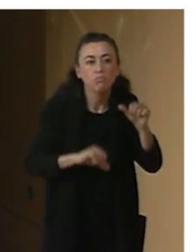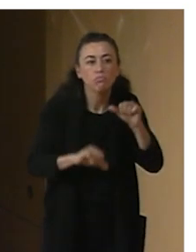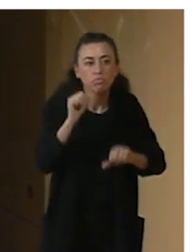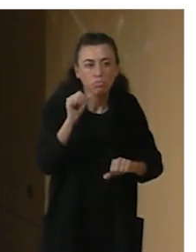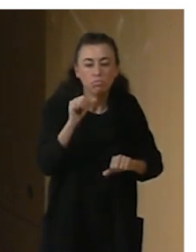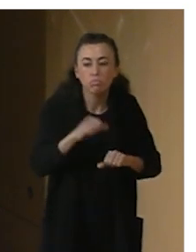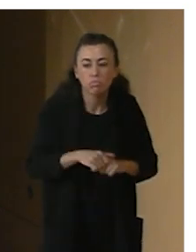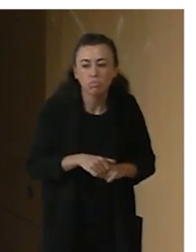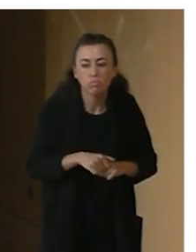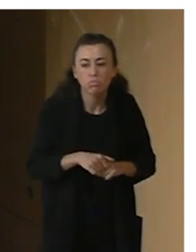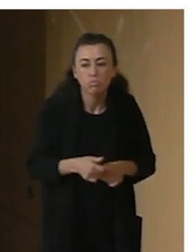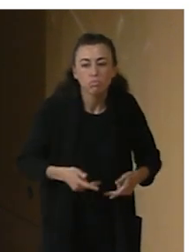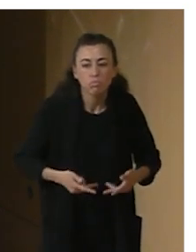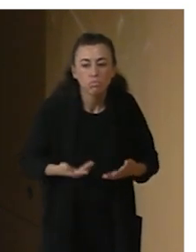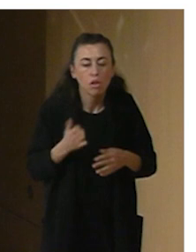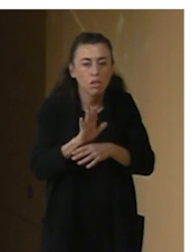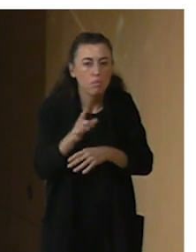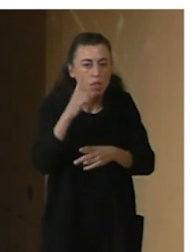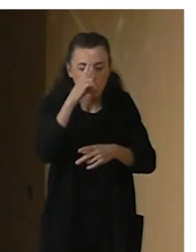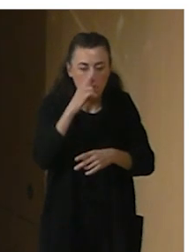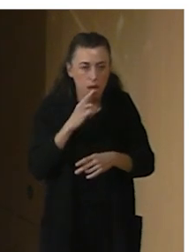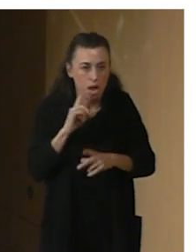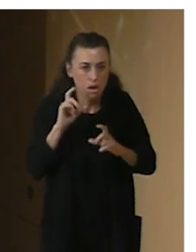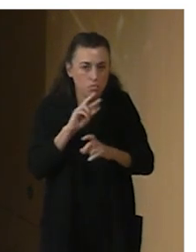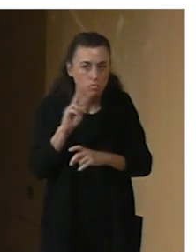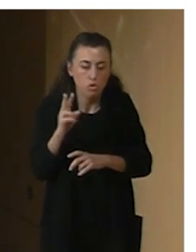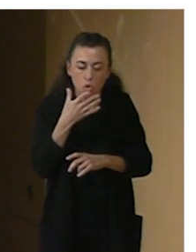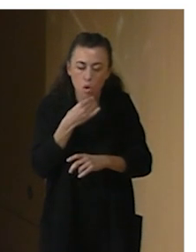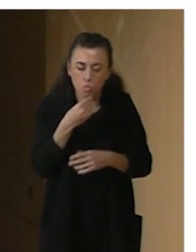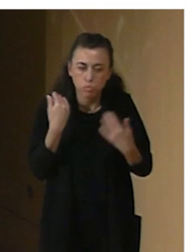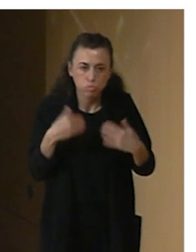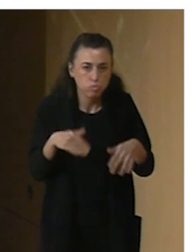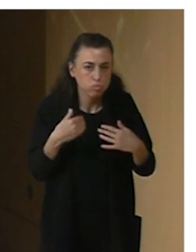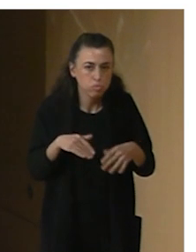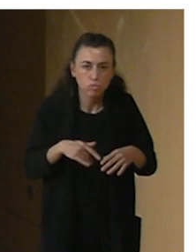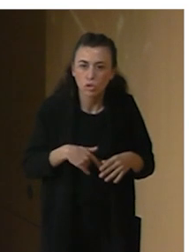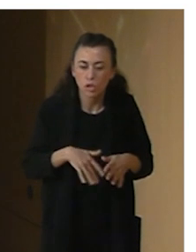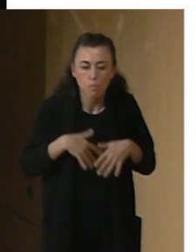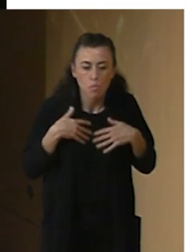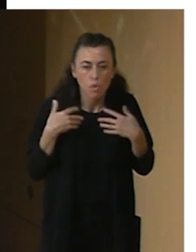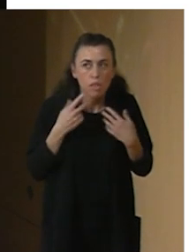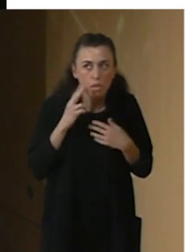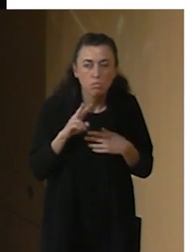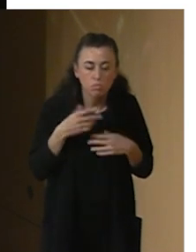Aquí os dejo algunas imágenes, es un espectáculo realmente bonito y muy emocionante de poder verlo.